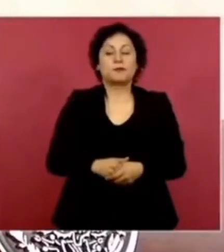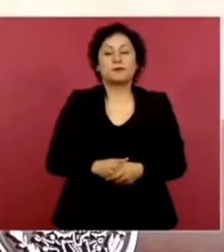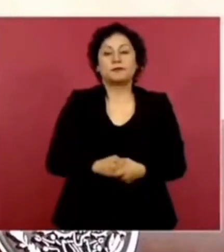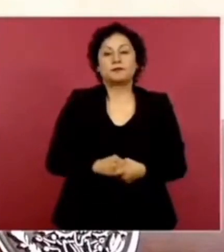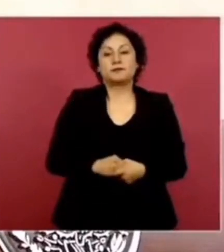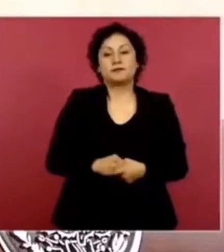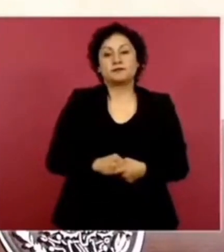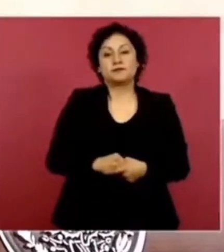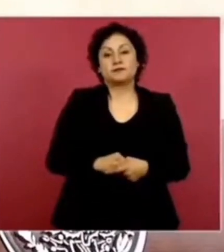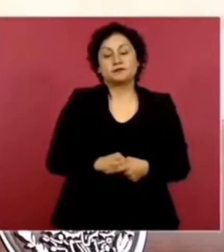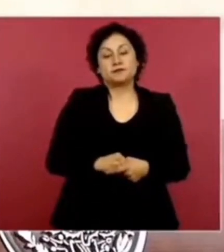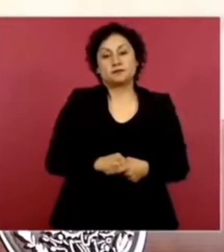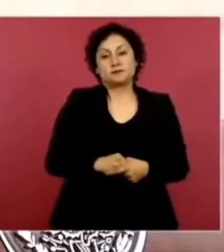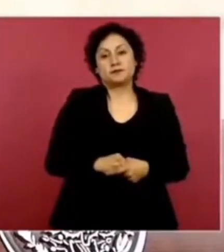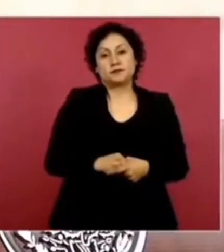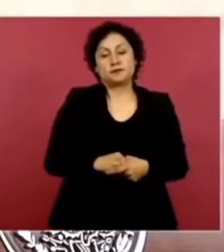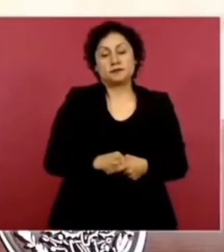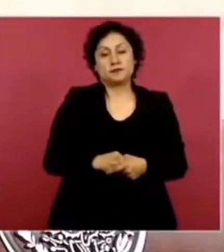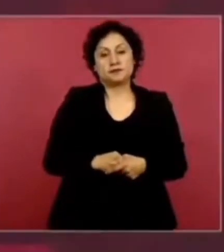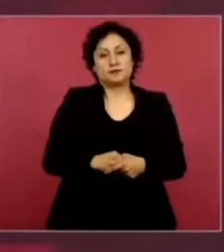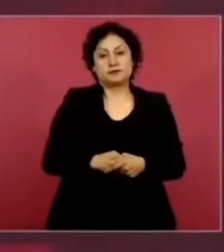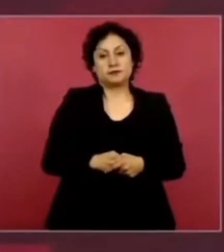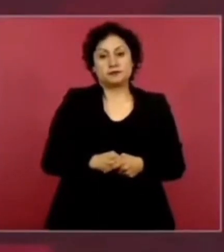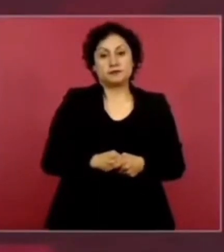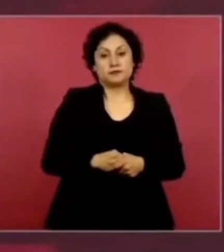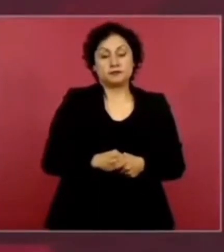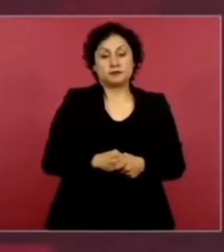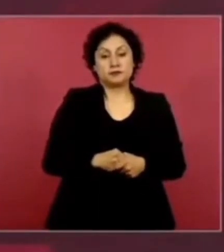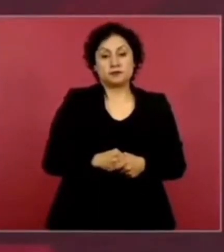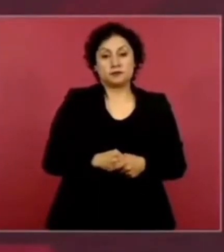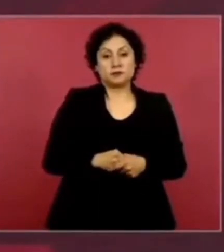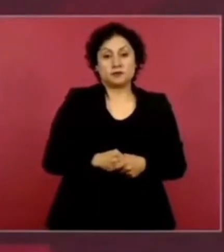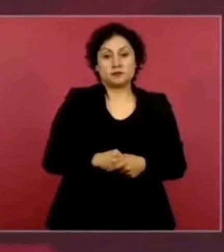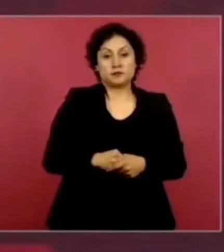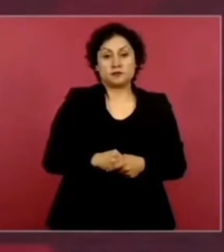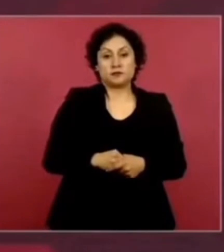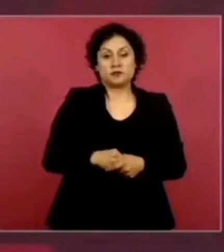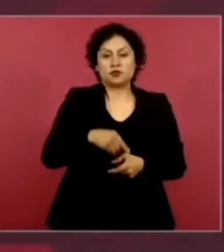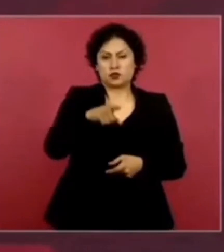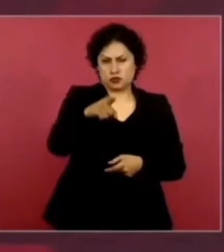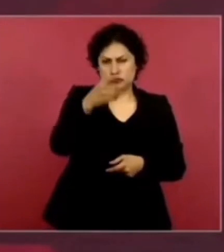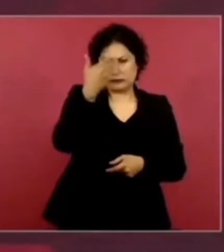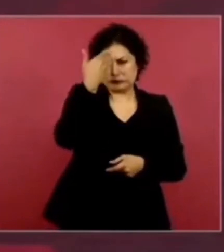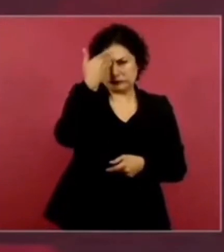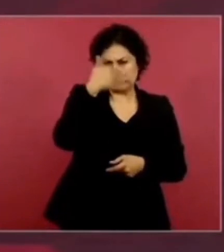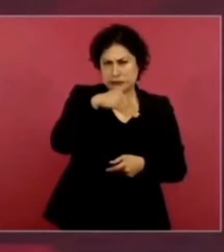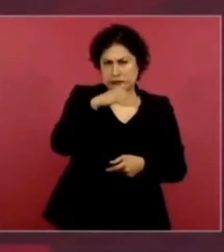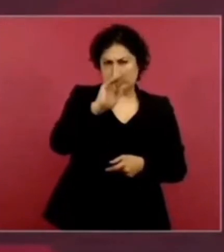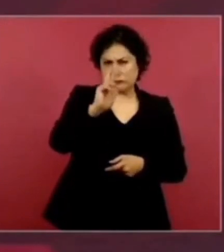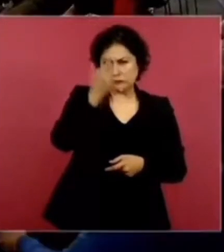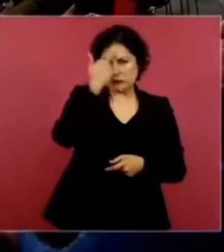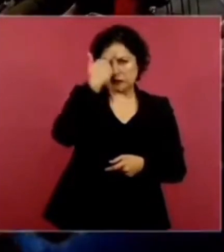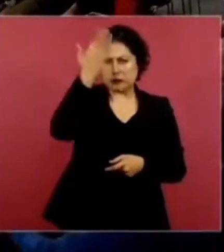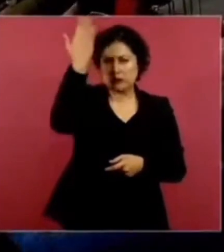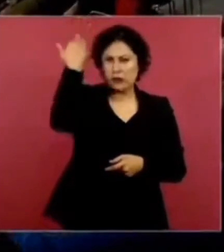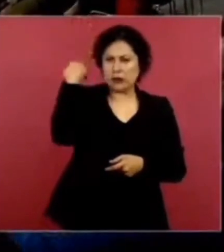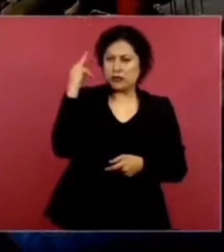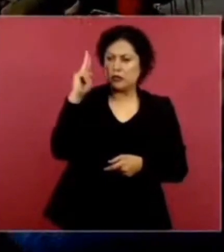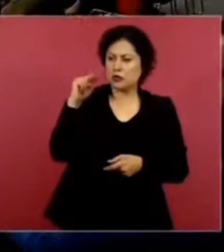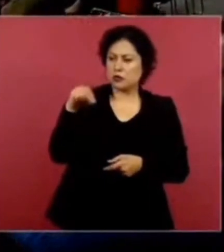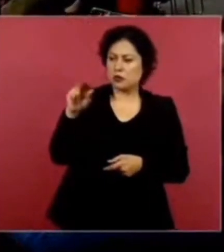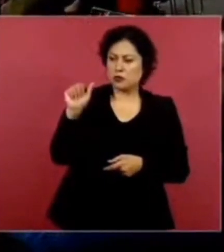Ya ven que en la UNAM antes era, antes se calificaba